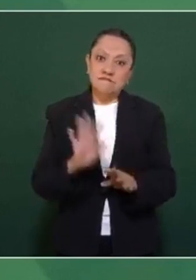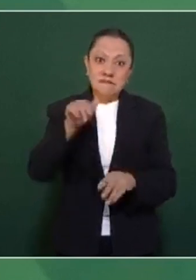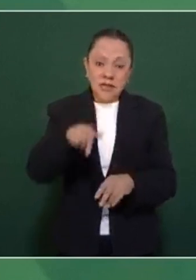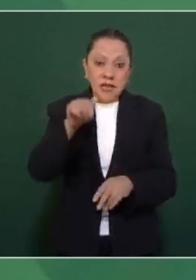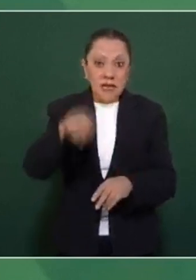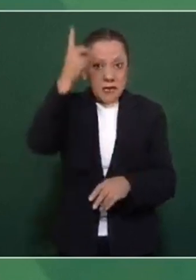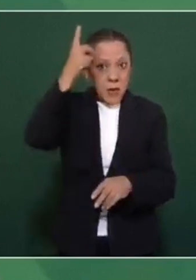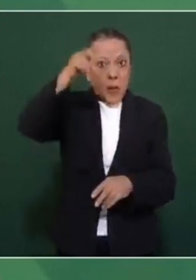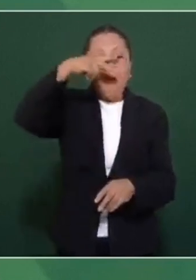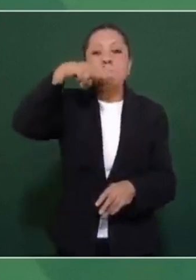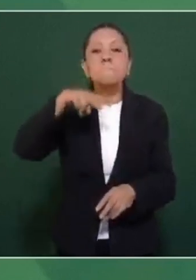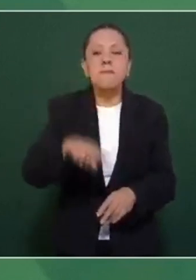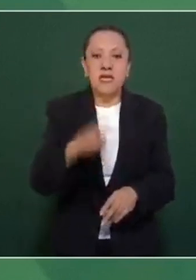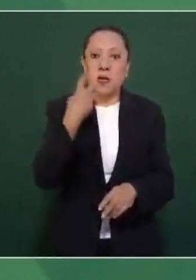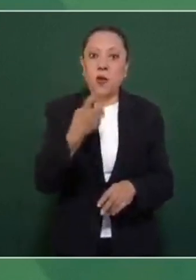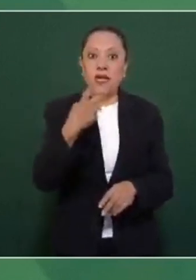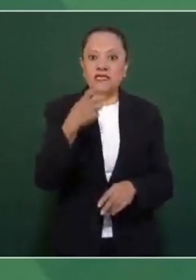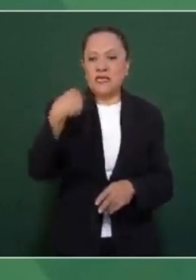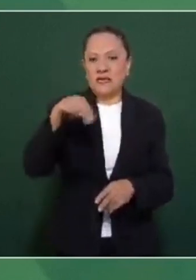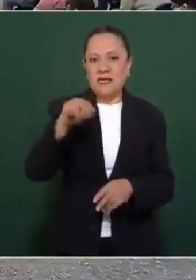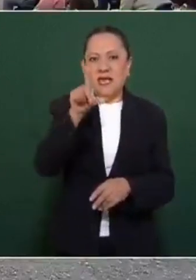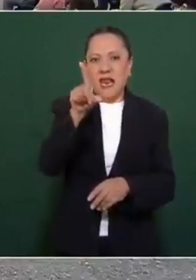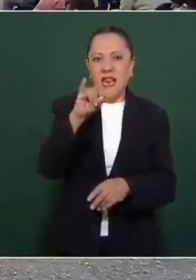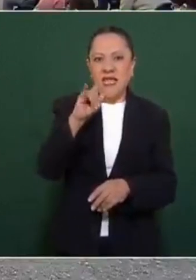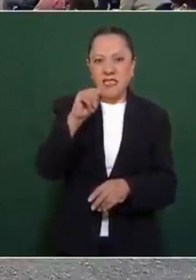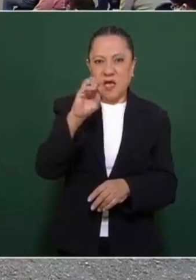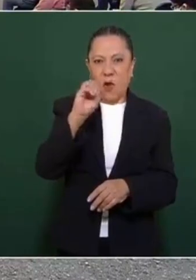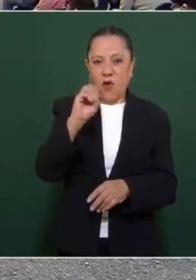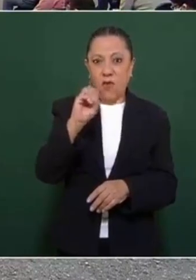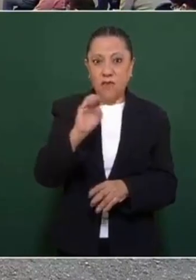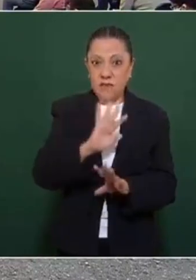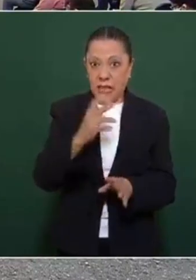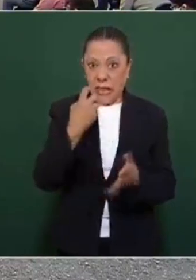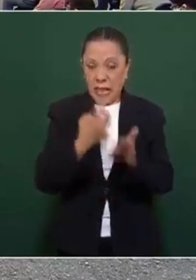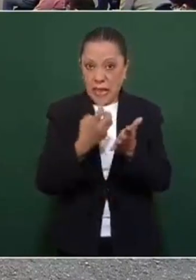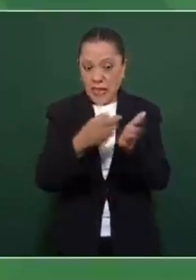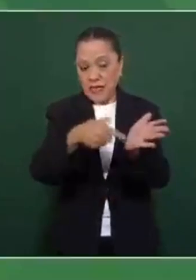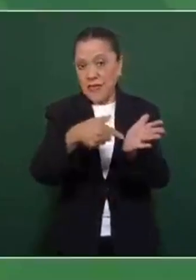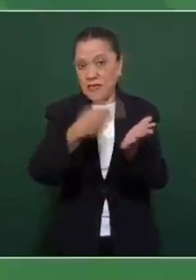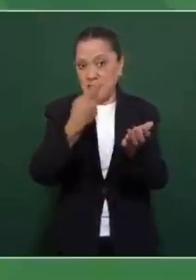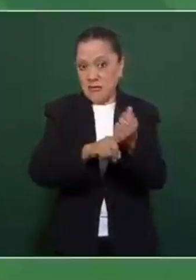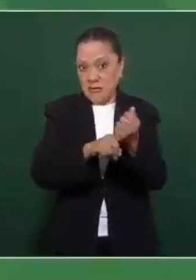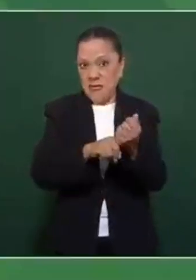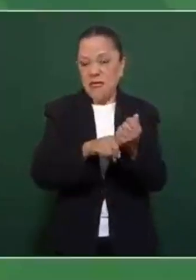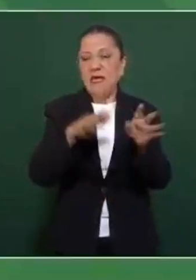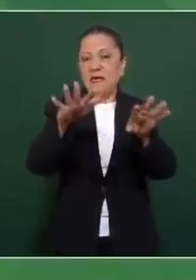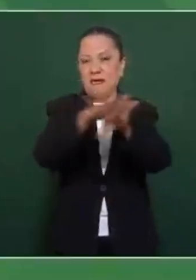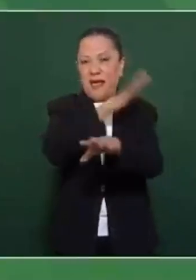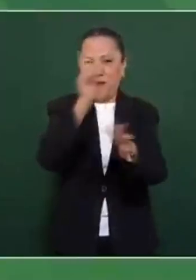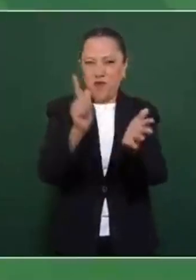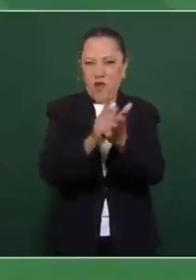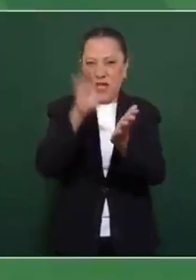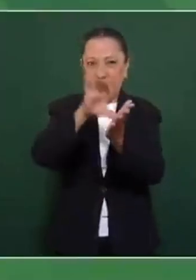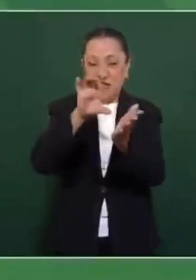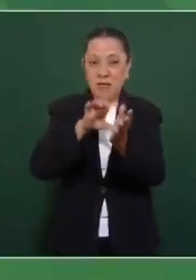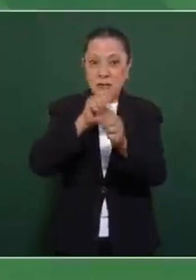Eso es lo que se contempla en la reforma constitucional.